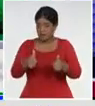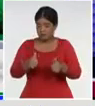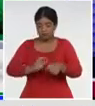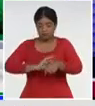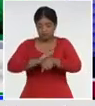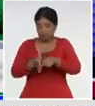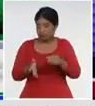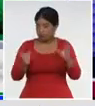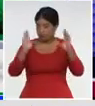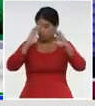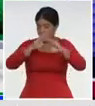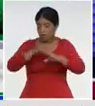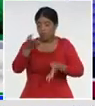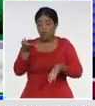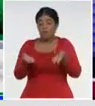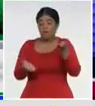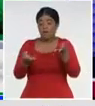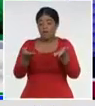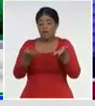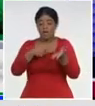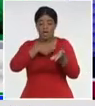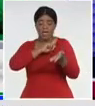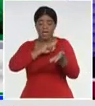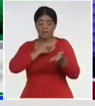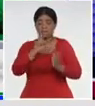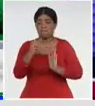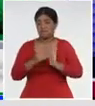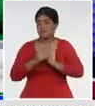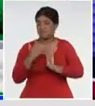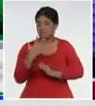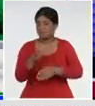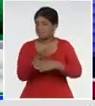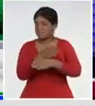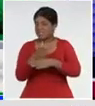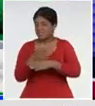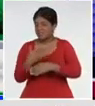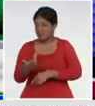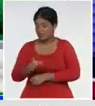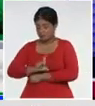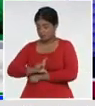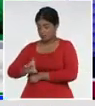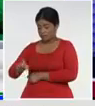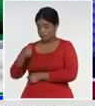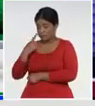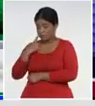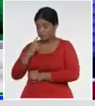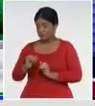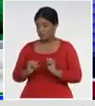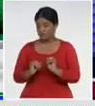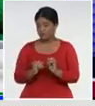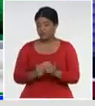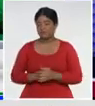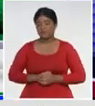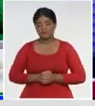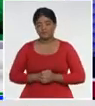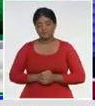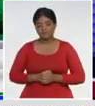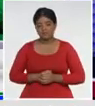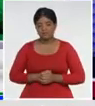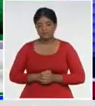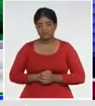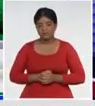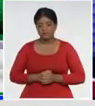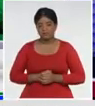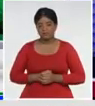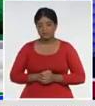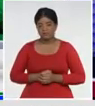se confirmaron, en el día de ayer, eso es lo que hace, precisamente, que el número, de casos activos, se